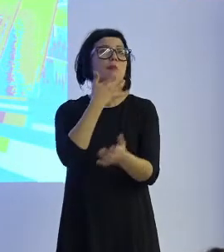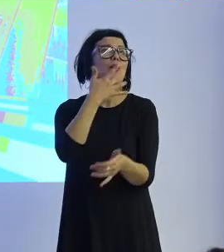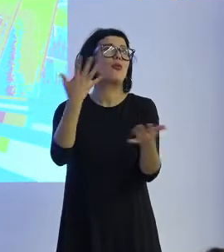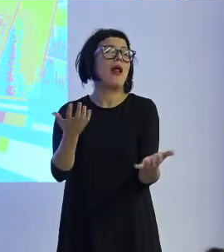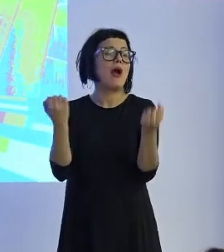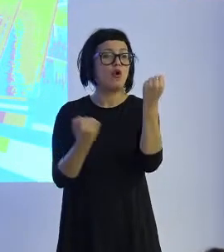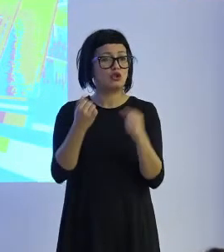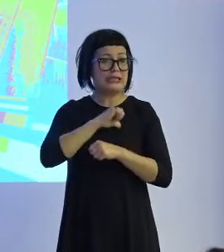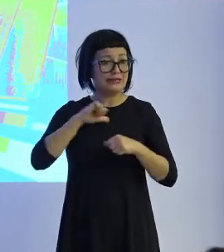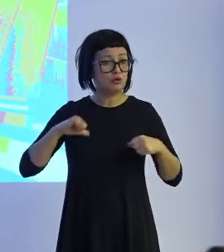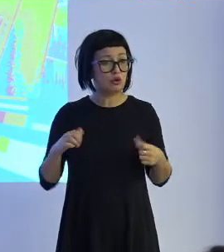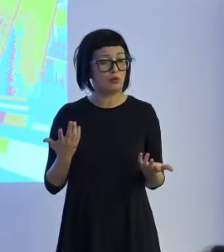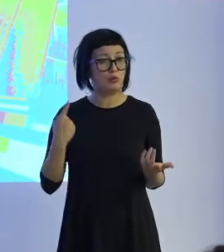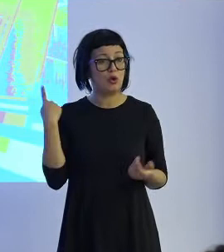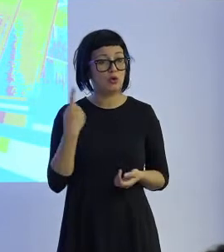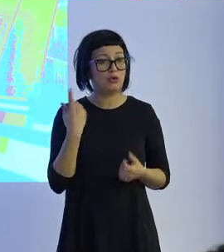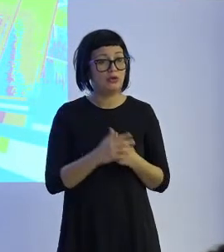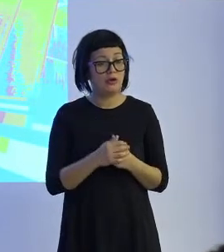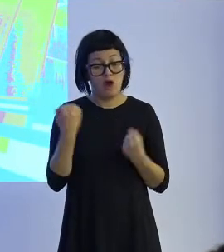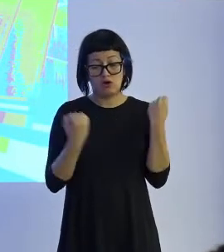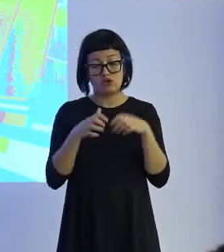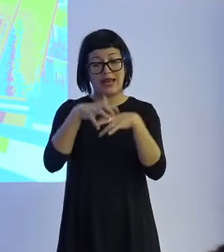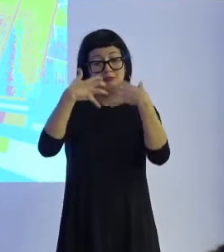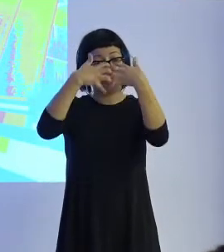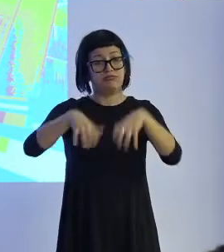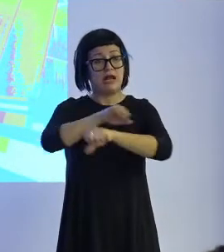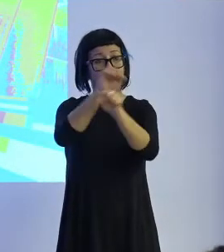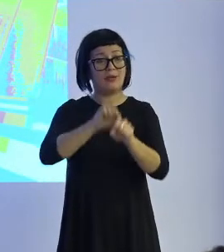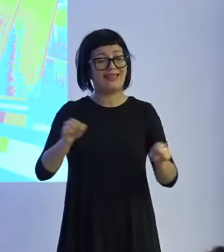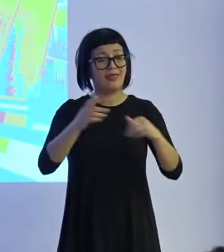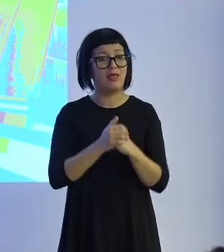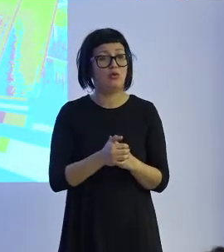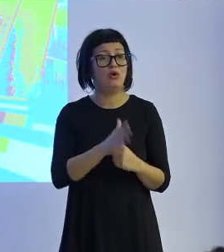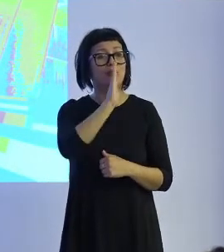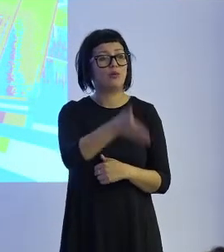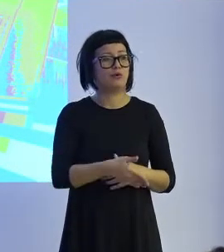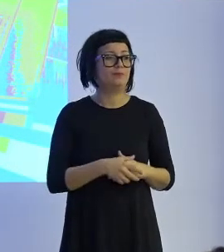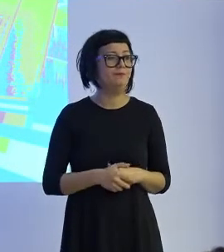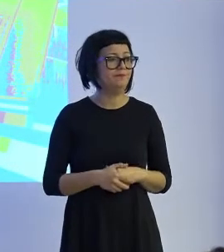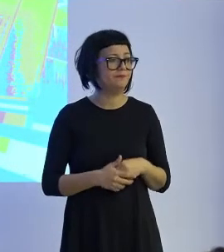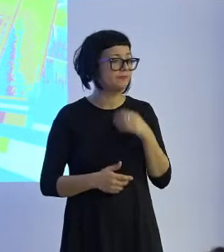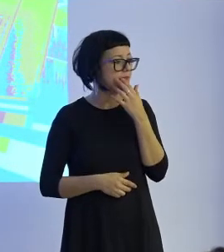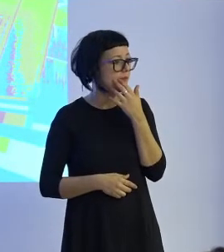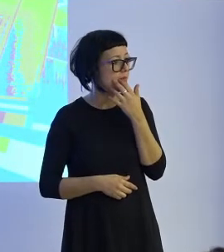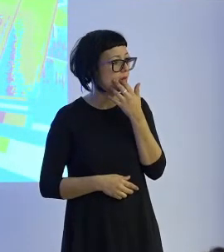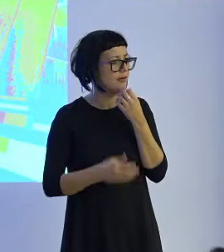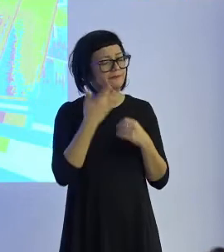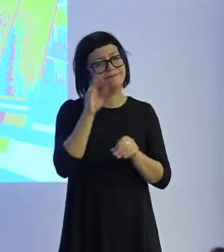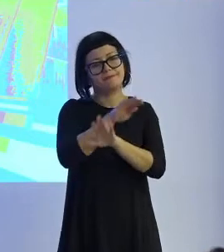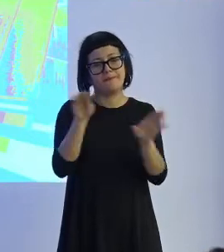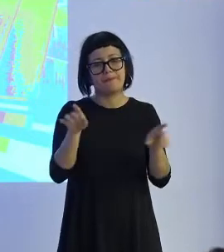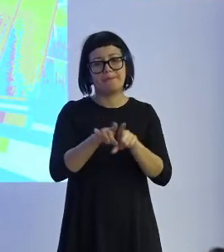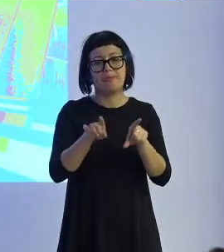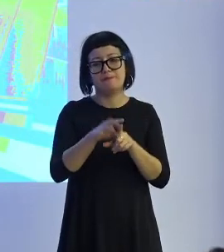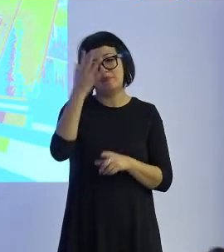autónomo, un coche automatizado, porque, ¿cómo va a decidir, en caso de